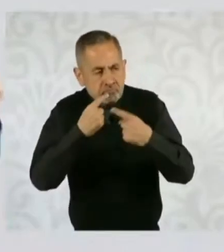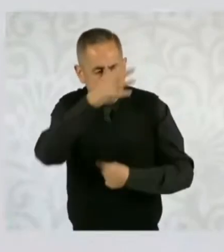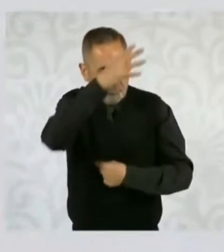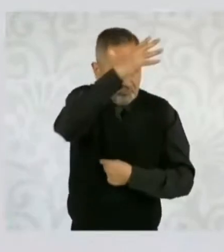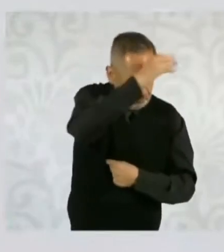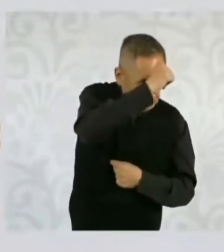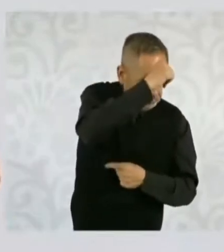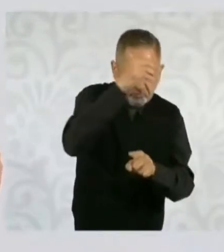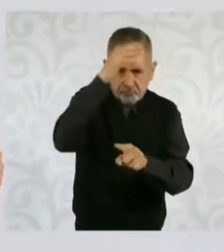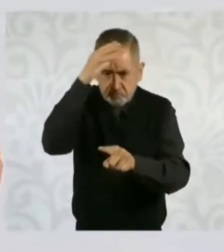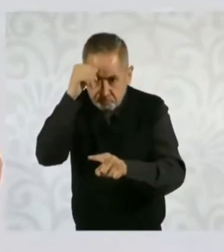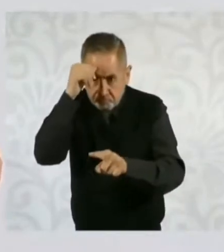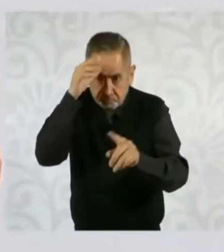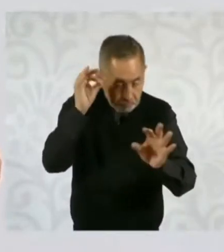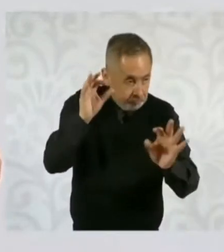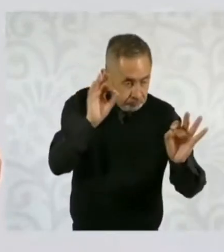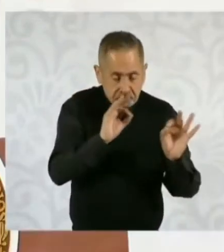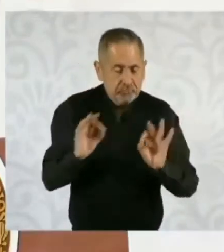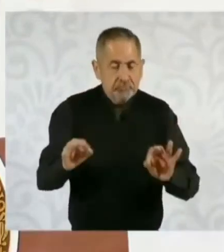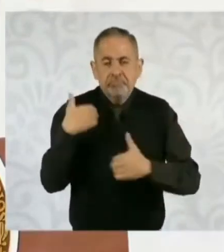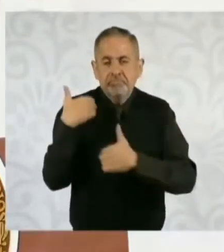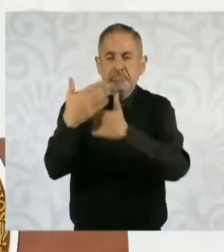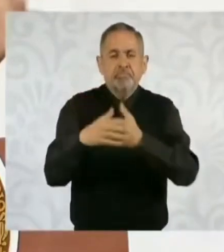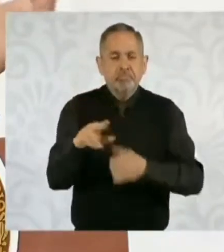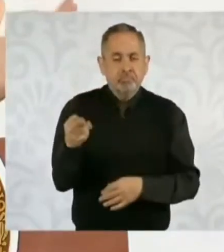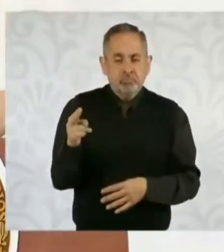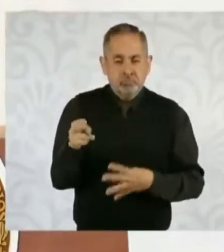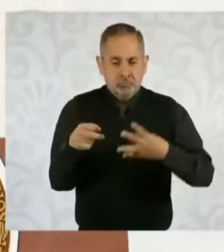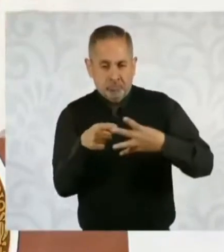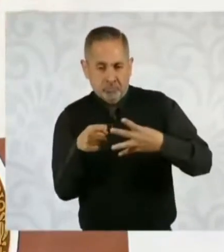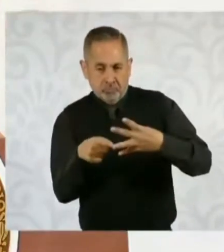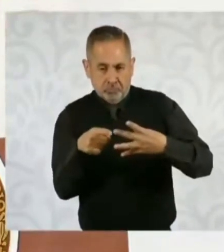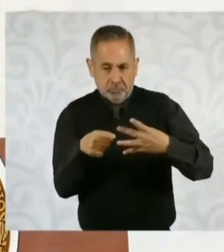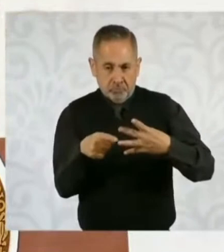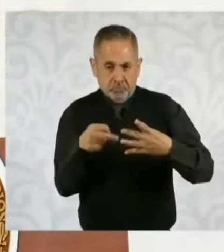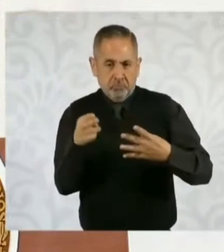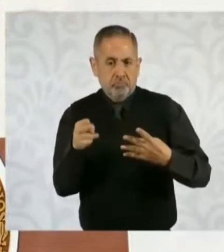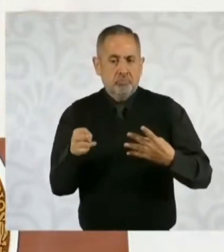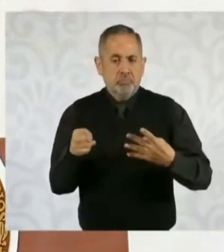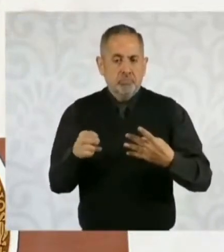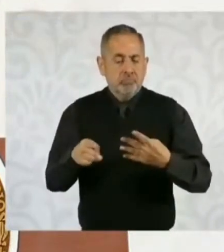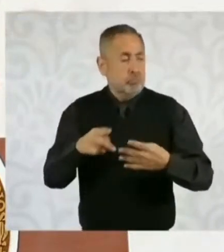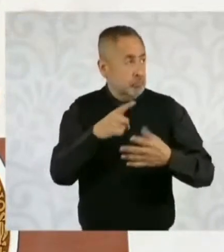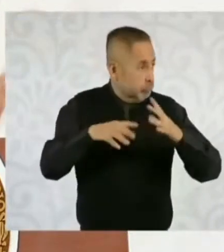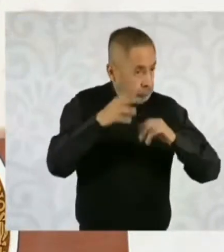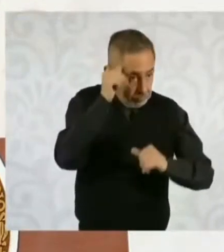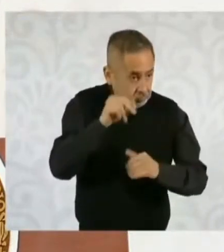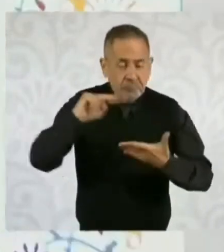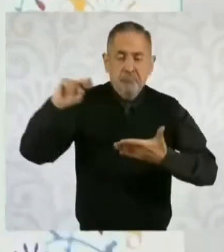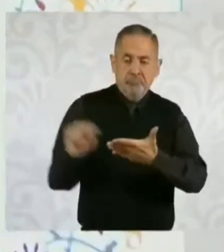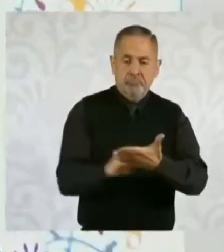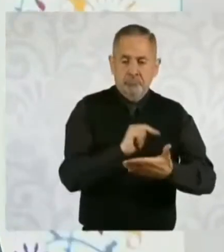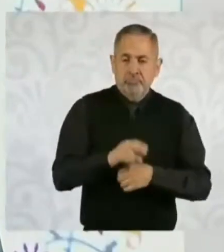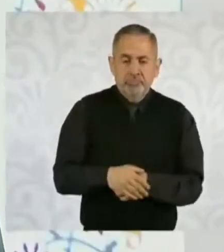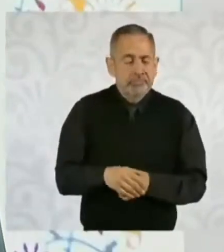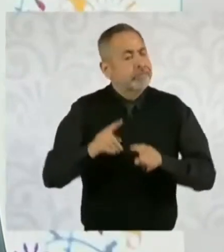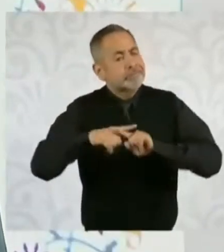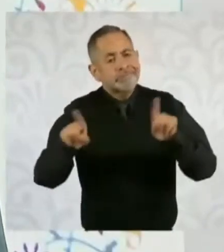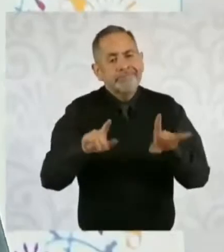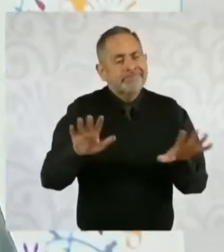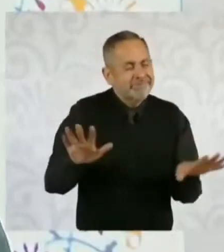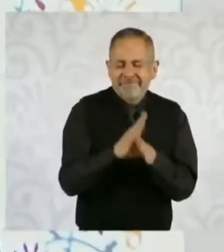y por ahí de mediados de noviembre firmar este gran acuerdo. La Laguna es otro caso.